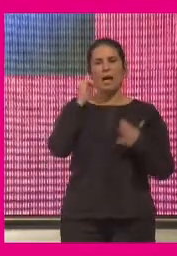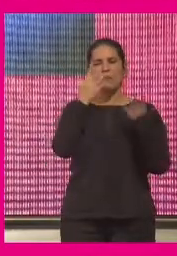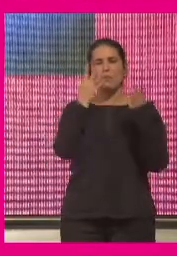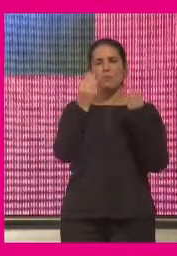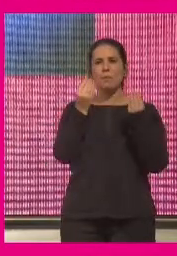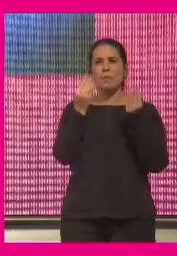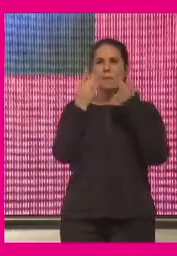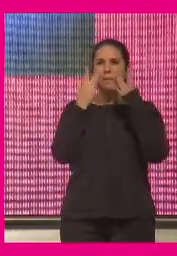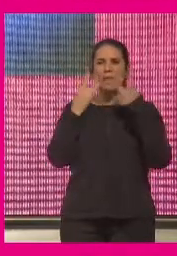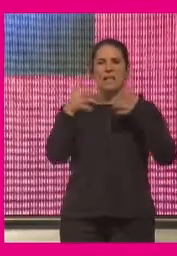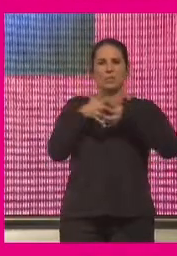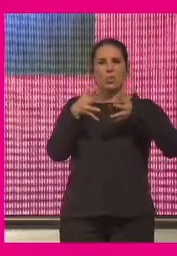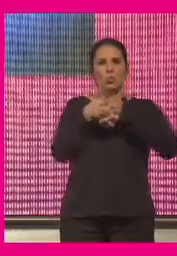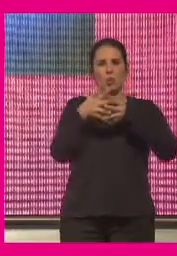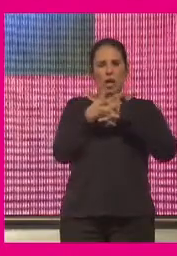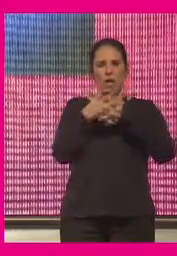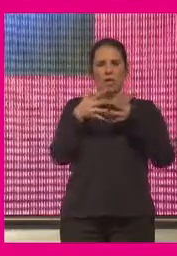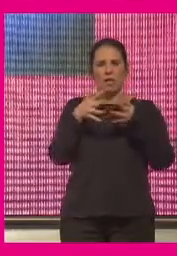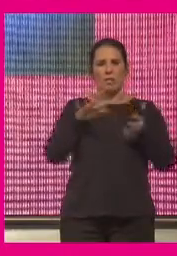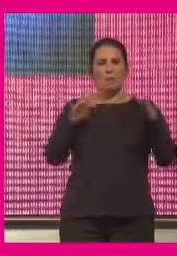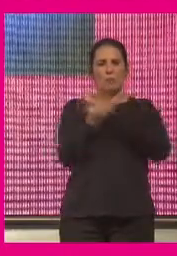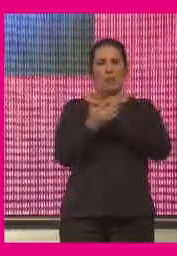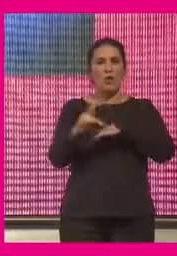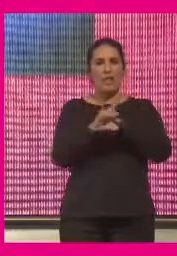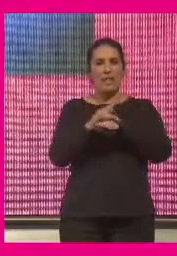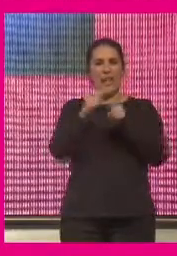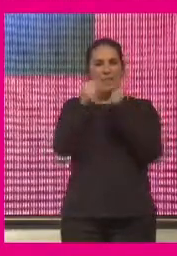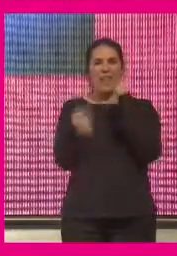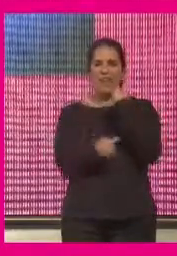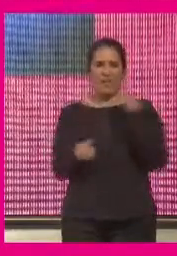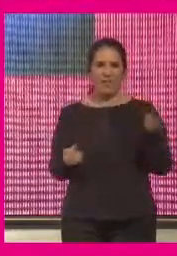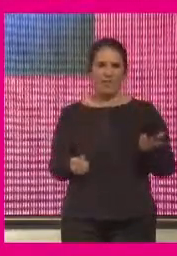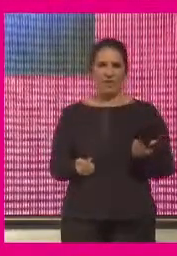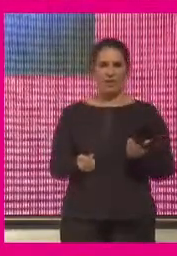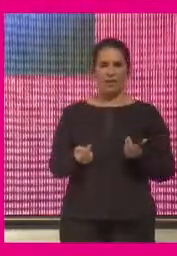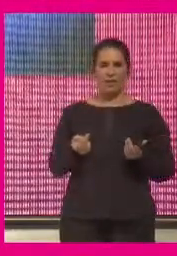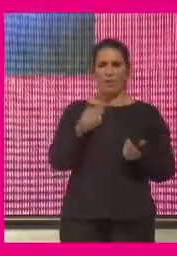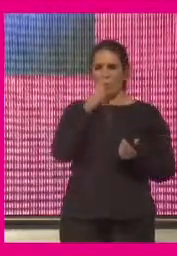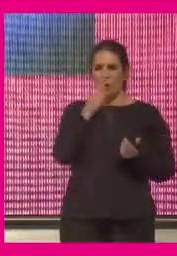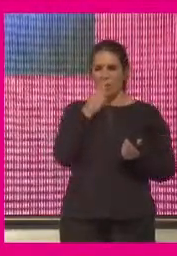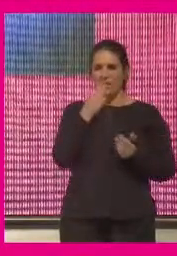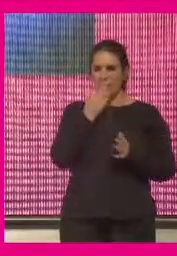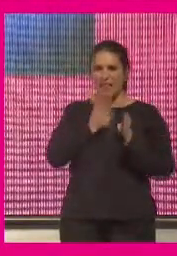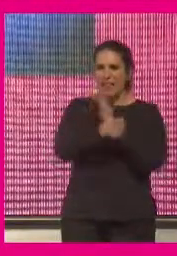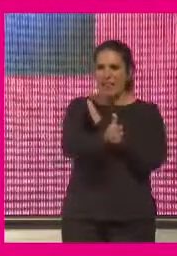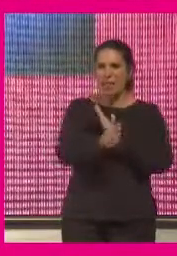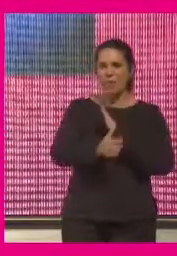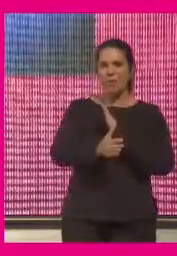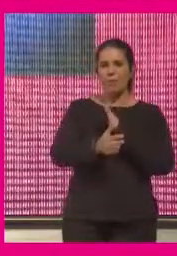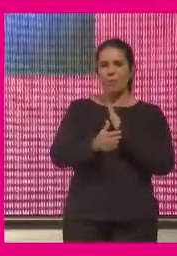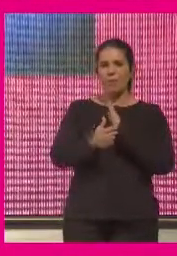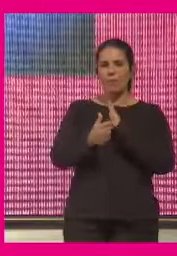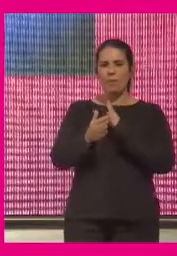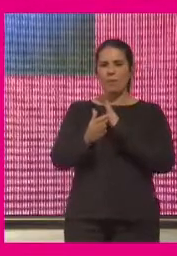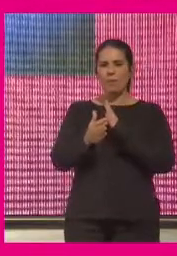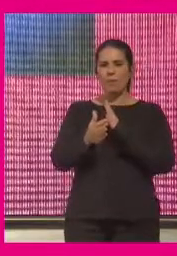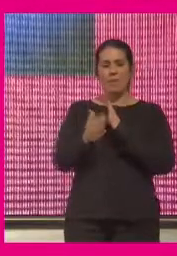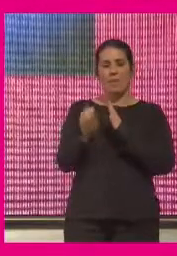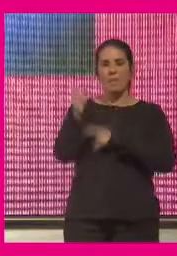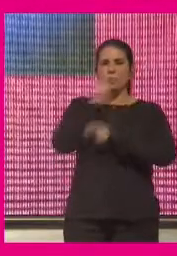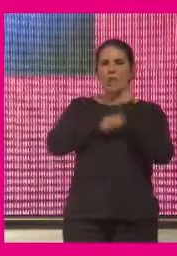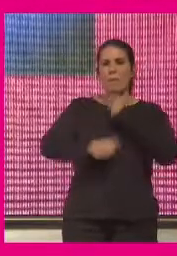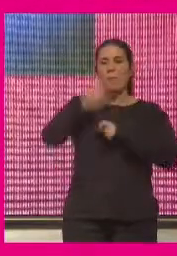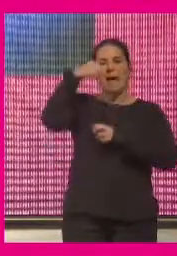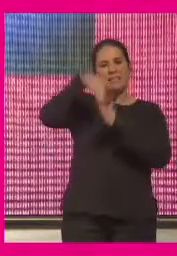estructural a la transformación digital es que ni le estábamos dando sentido más allá de la eficiencia económica o